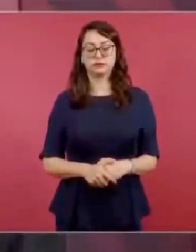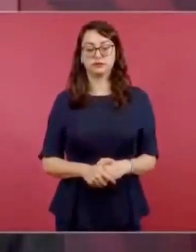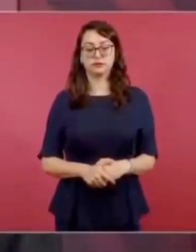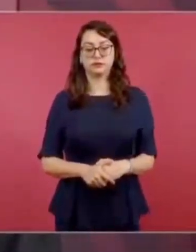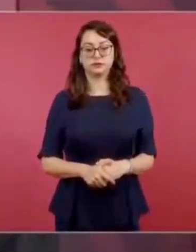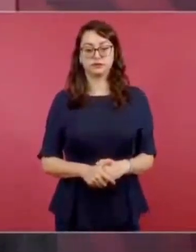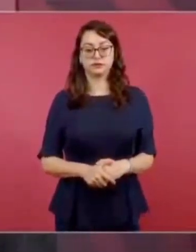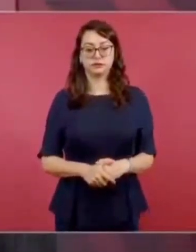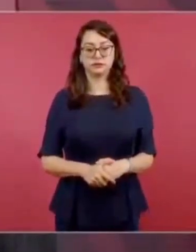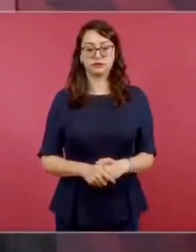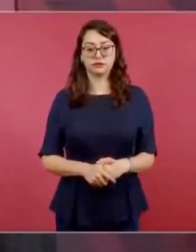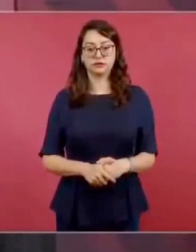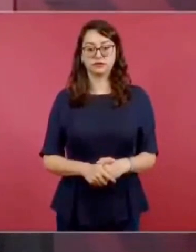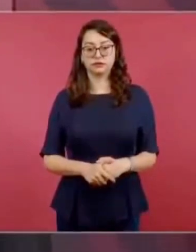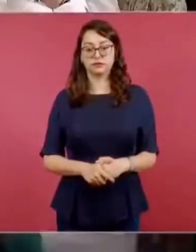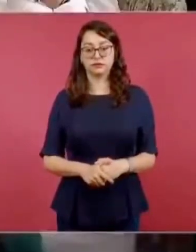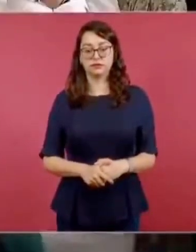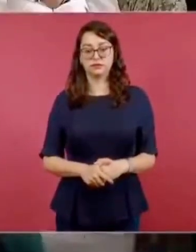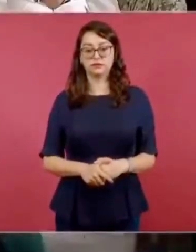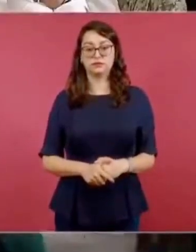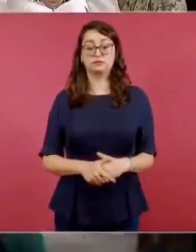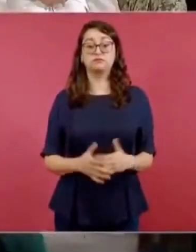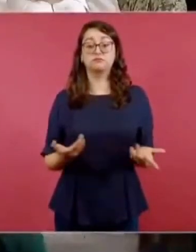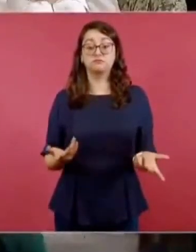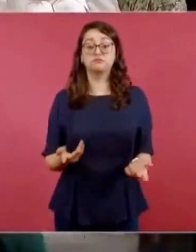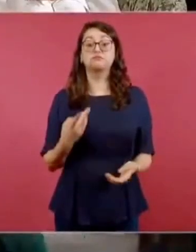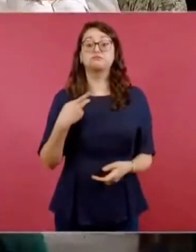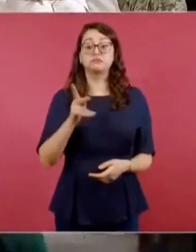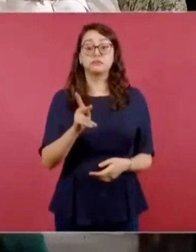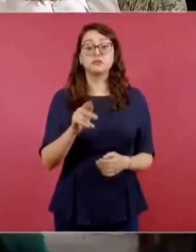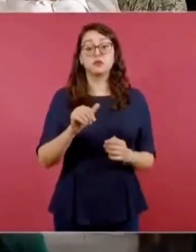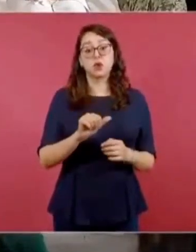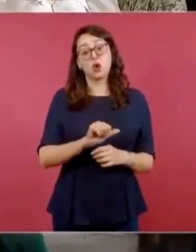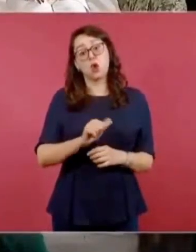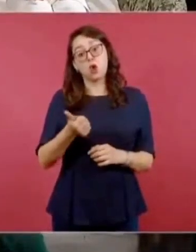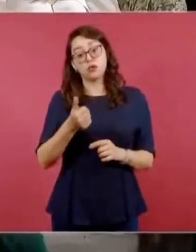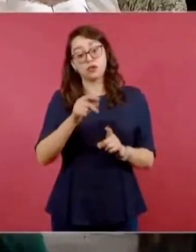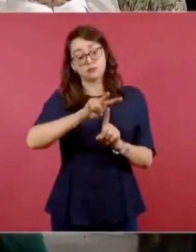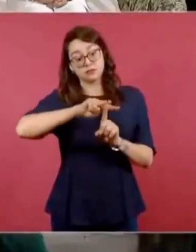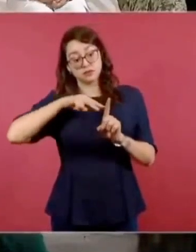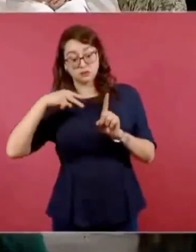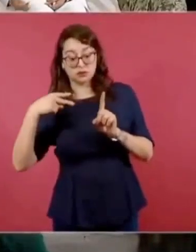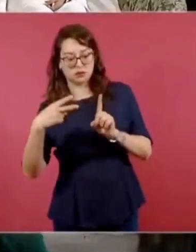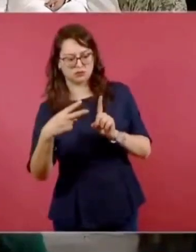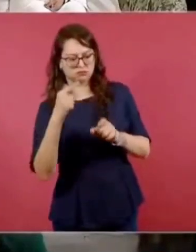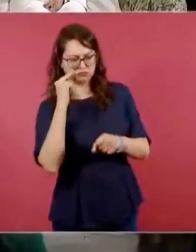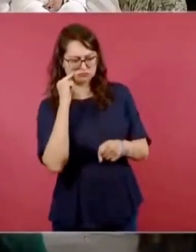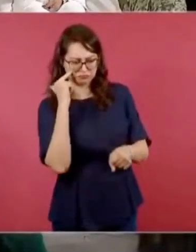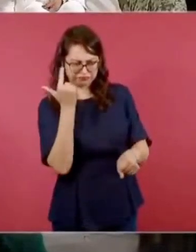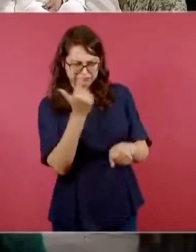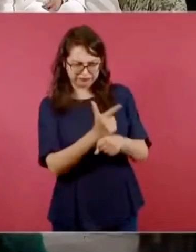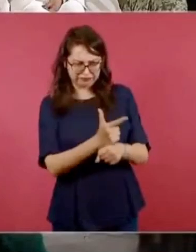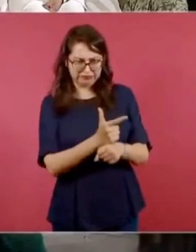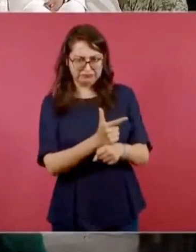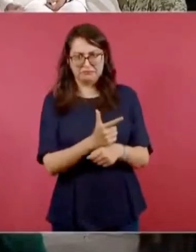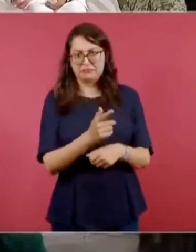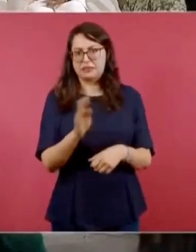algo casi desconocido de este escritor sobre este tema